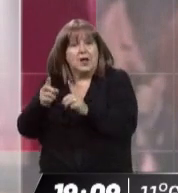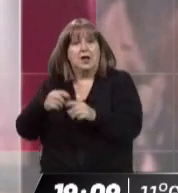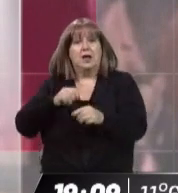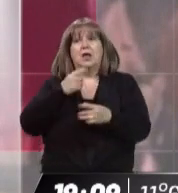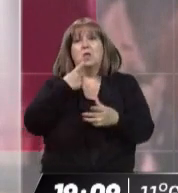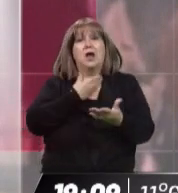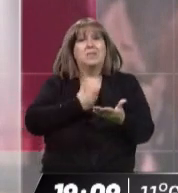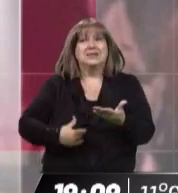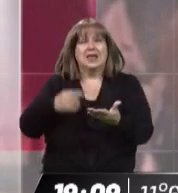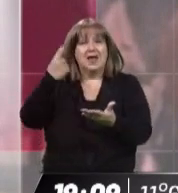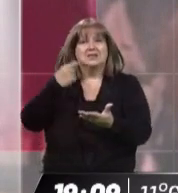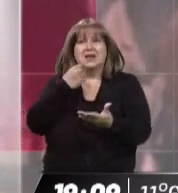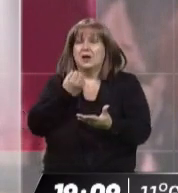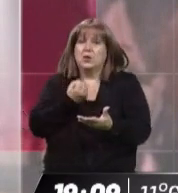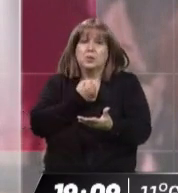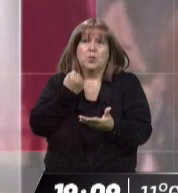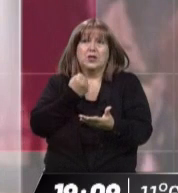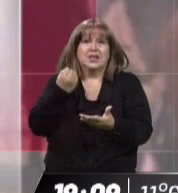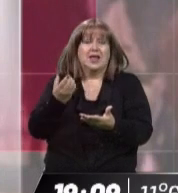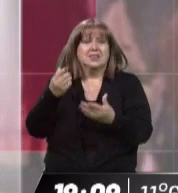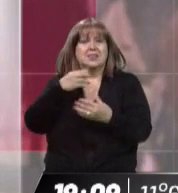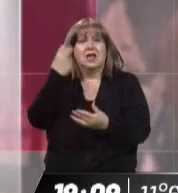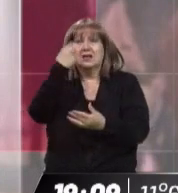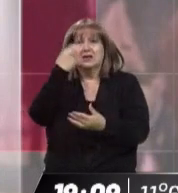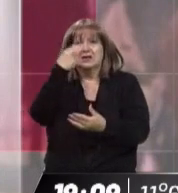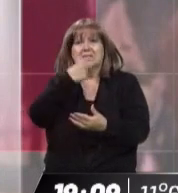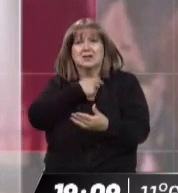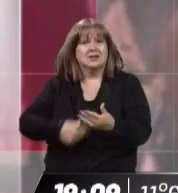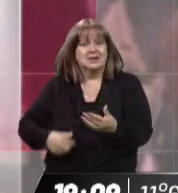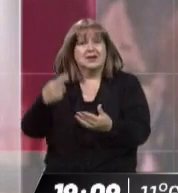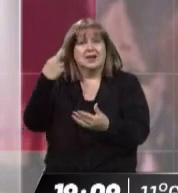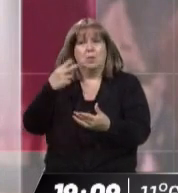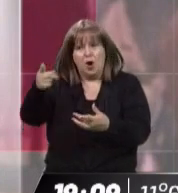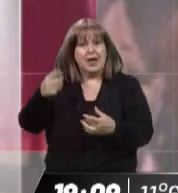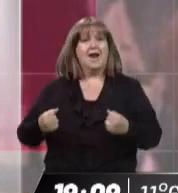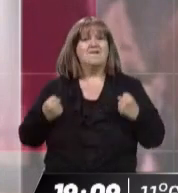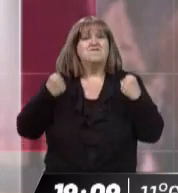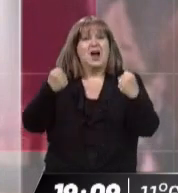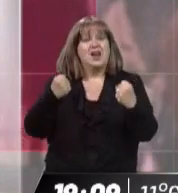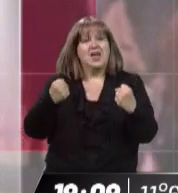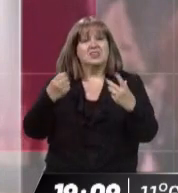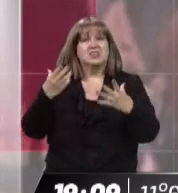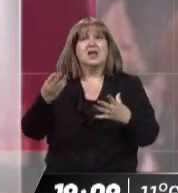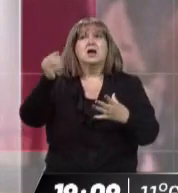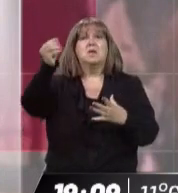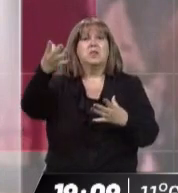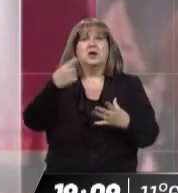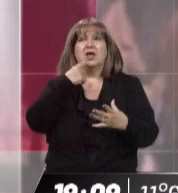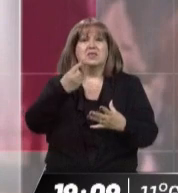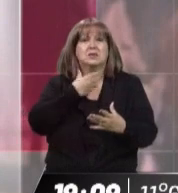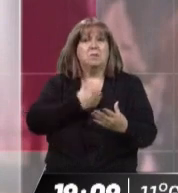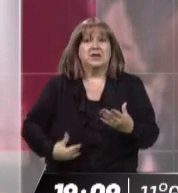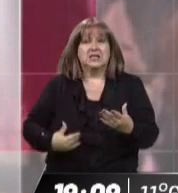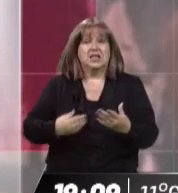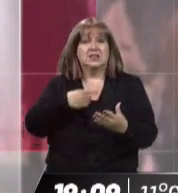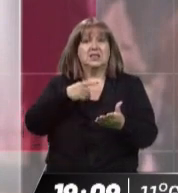Rodolfo Suárez debe recibir el apoyo de millones de ciudadanos, hay que ser así de valiente y no ir detrás de la manada. Hay que